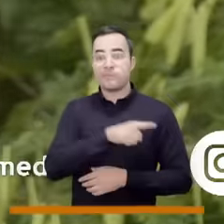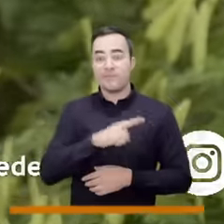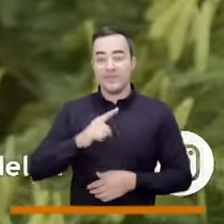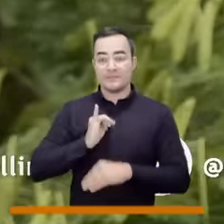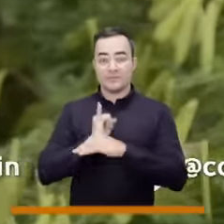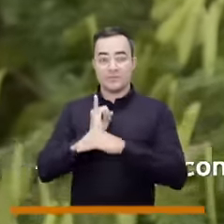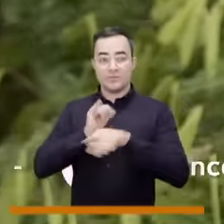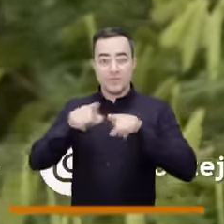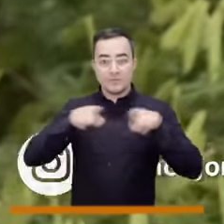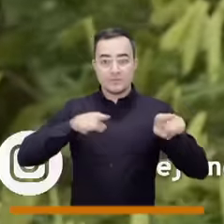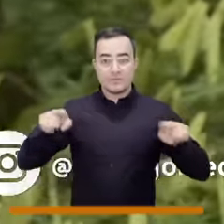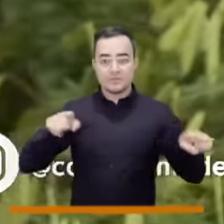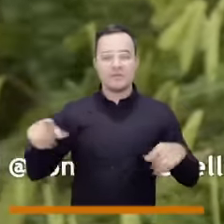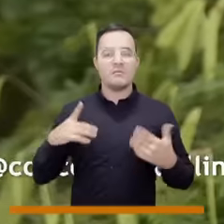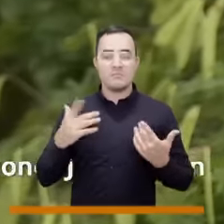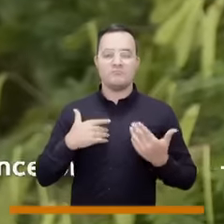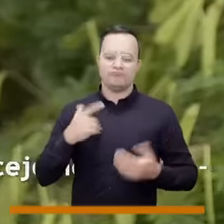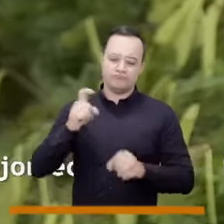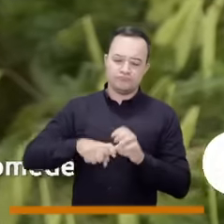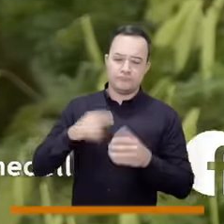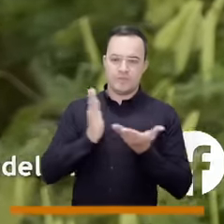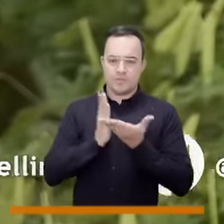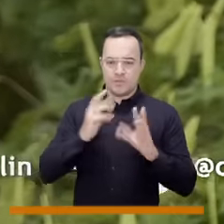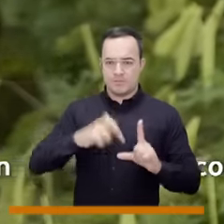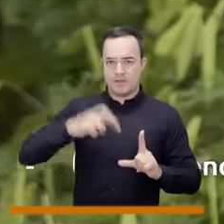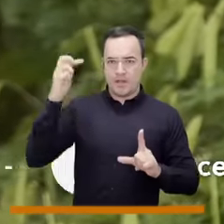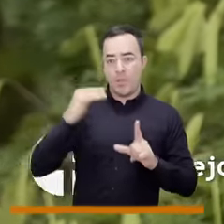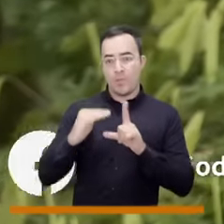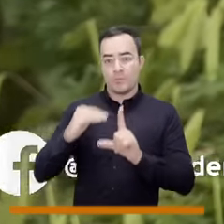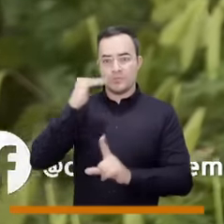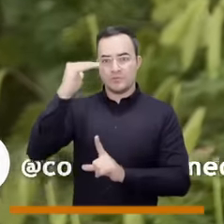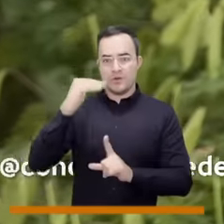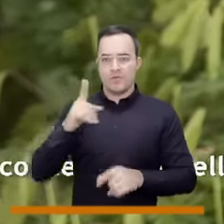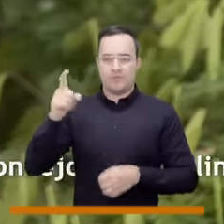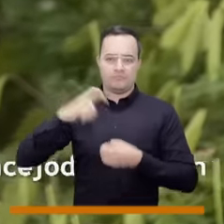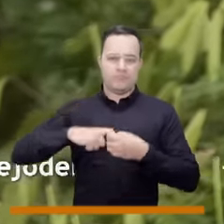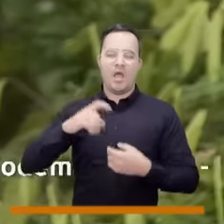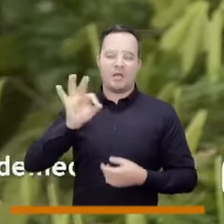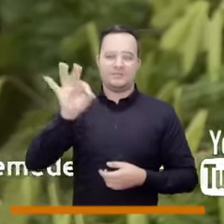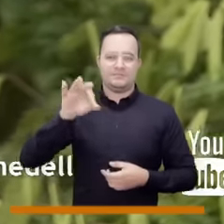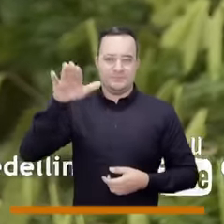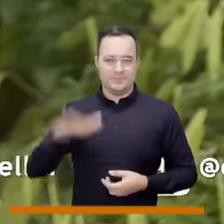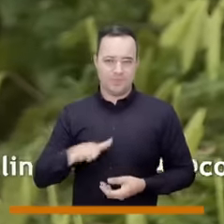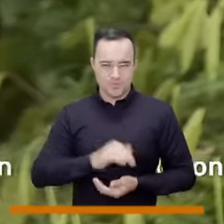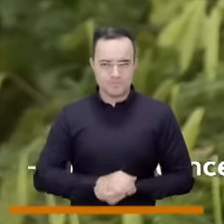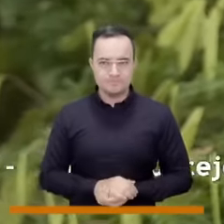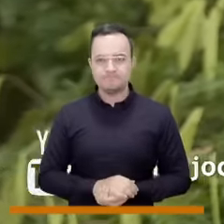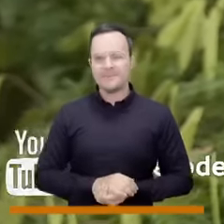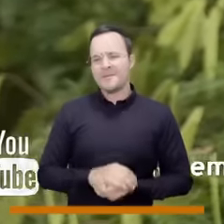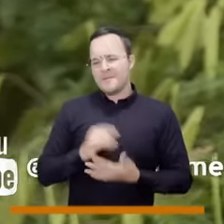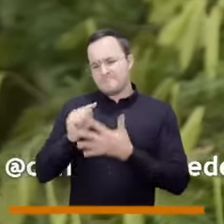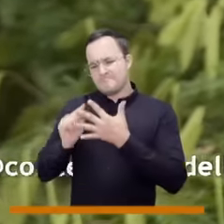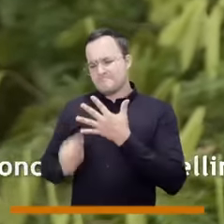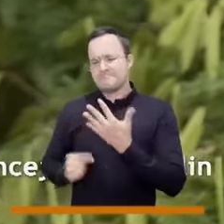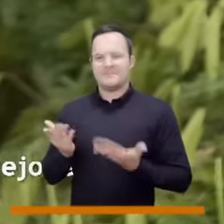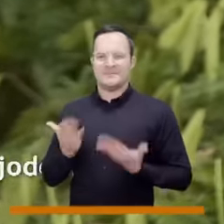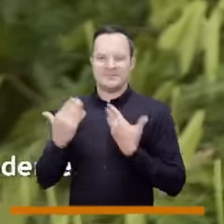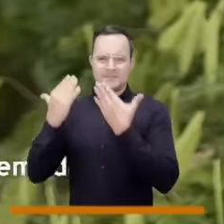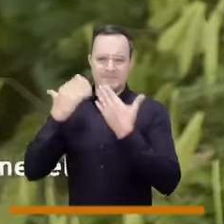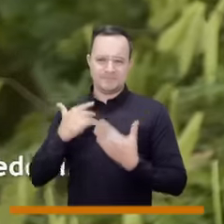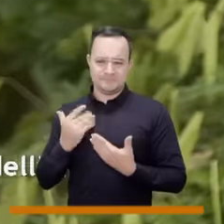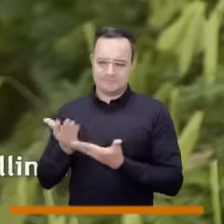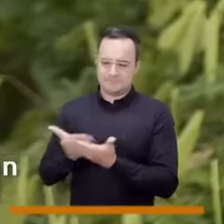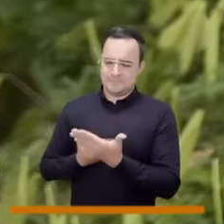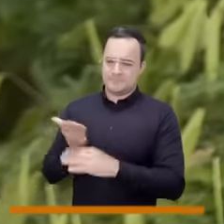las universidades no oficiales podrán también establecer el descuento del valor de la matrícula a los estudiantes de pregrado y posgrado.